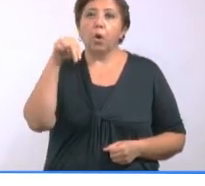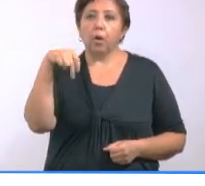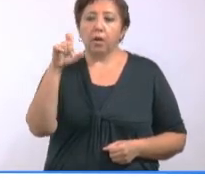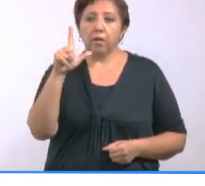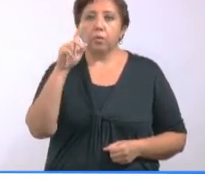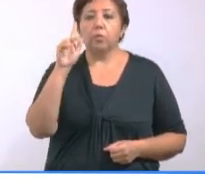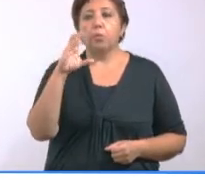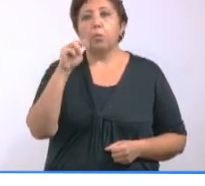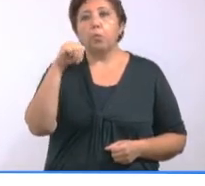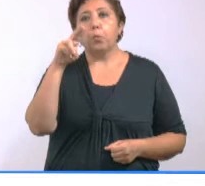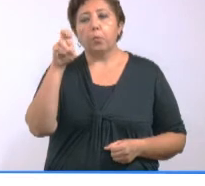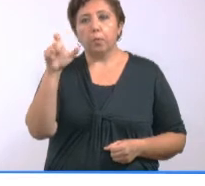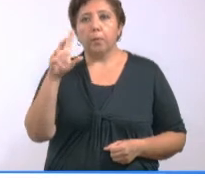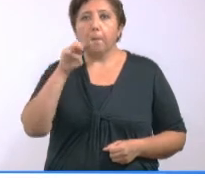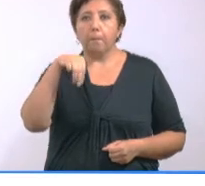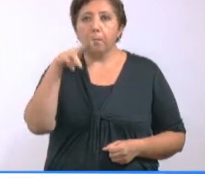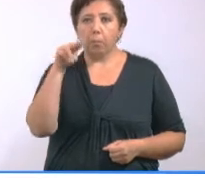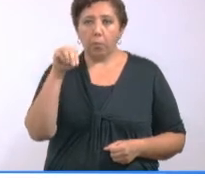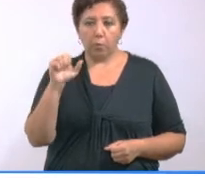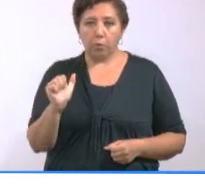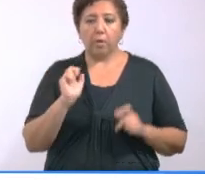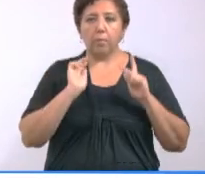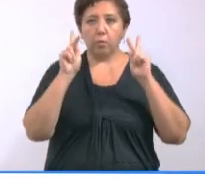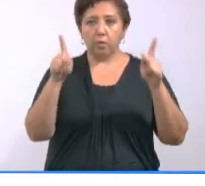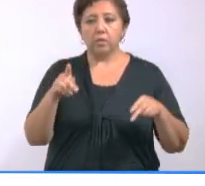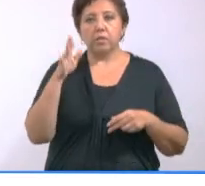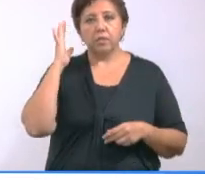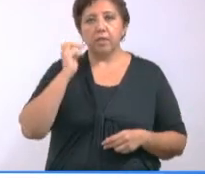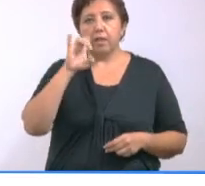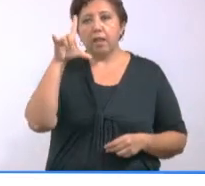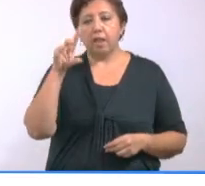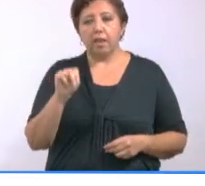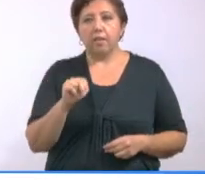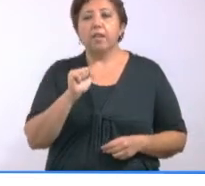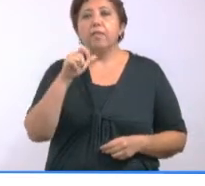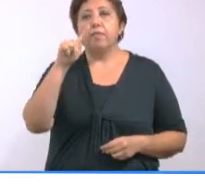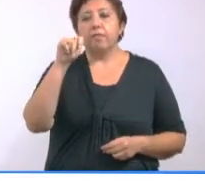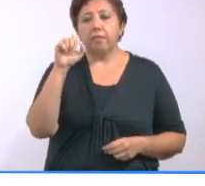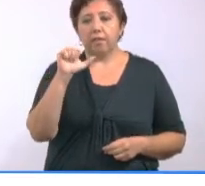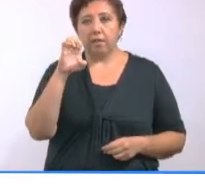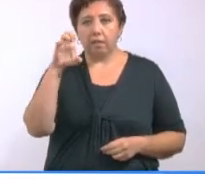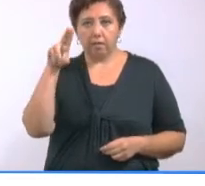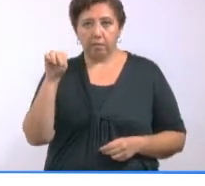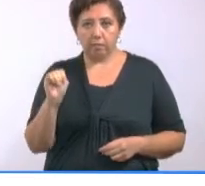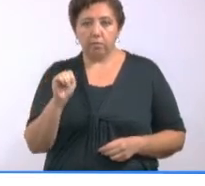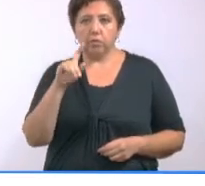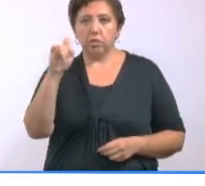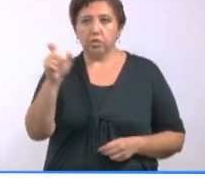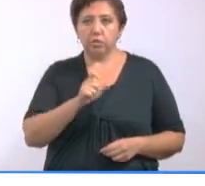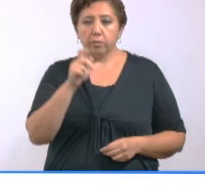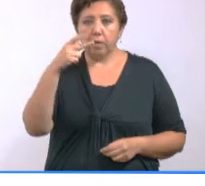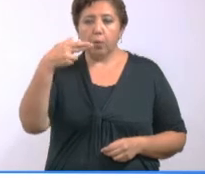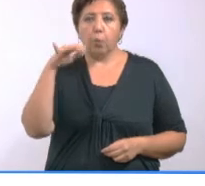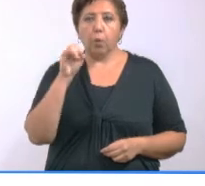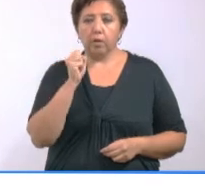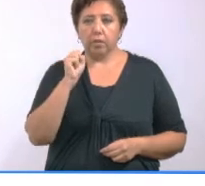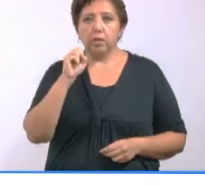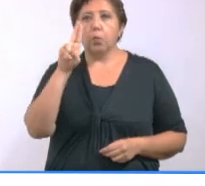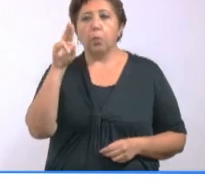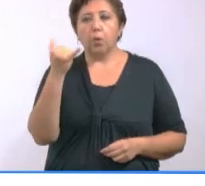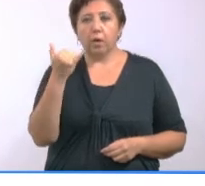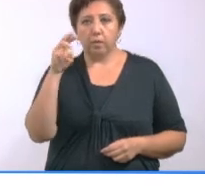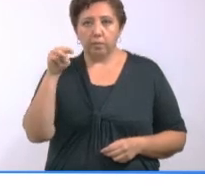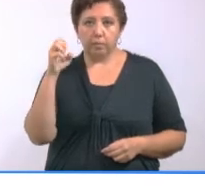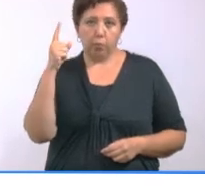Cuncunul, Maní, Muna, Oixcuscap, Progreso, Santa Elena, Teabo, Timucuy, Tixmehuac, Tzucacap y Huayma.